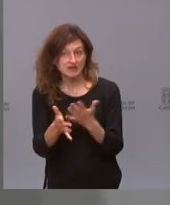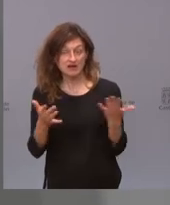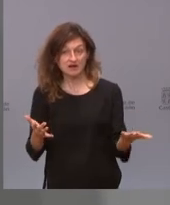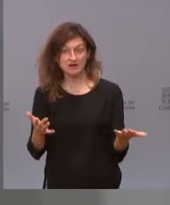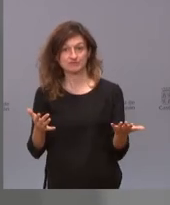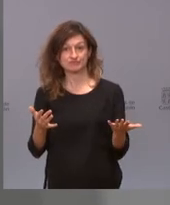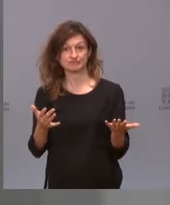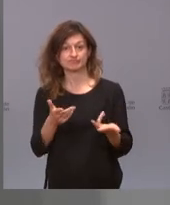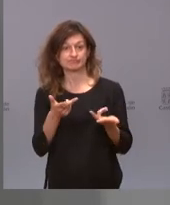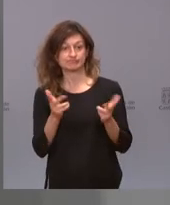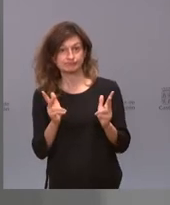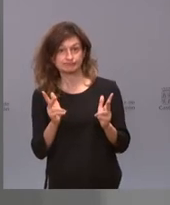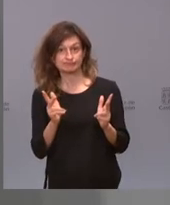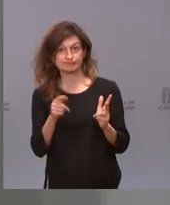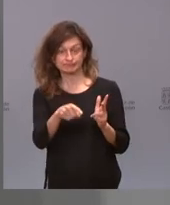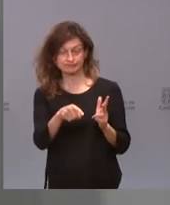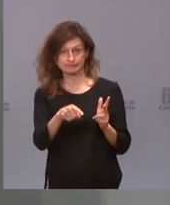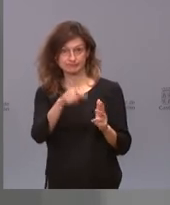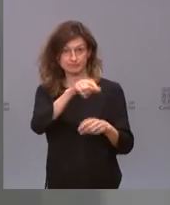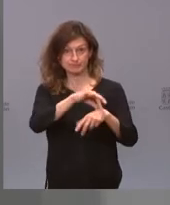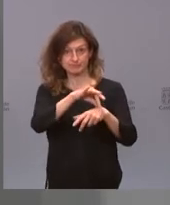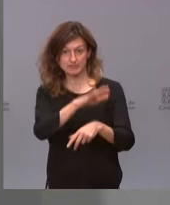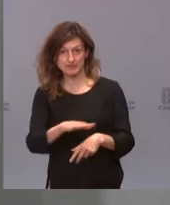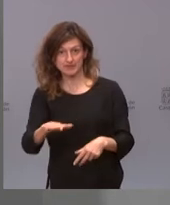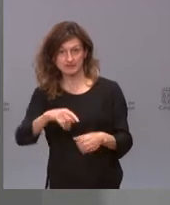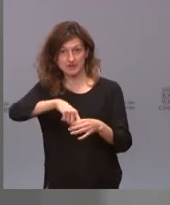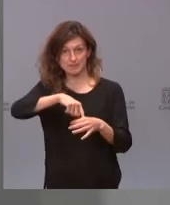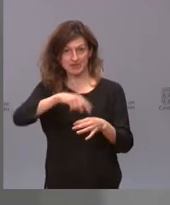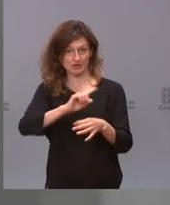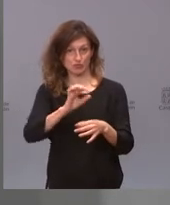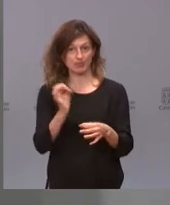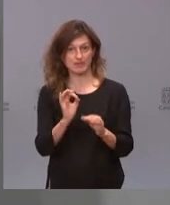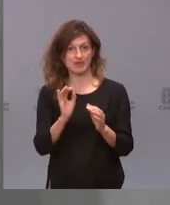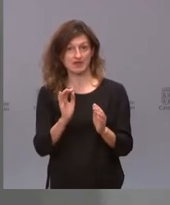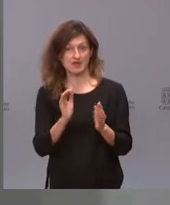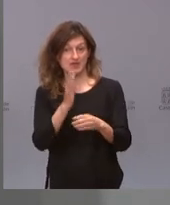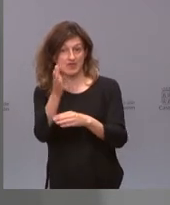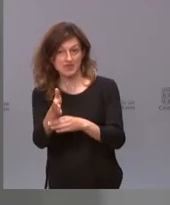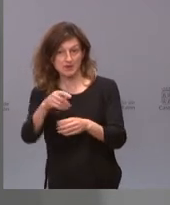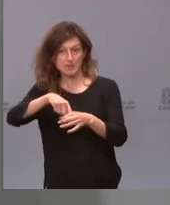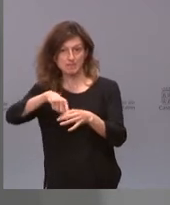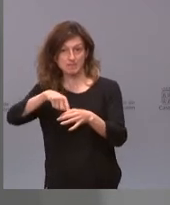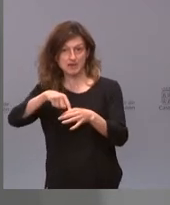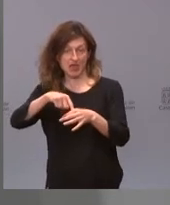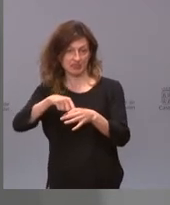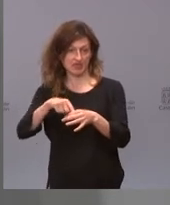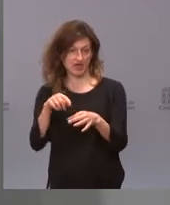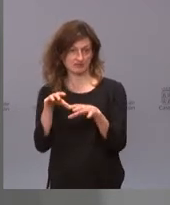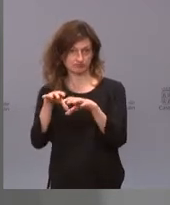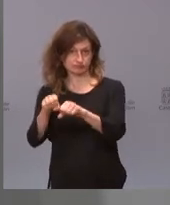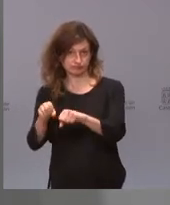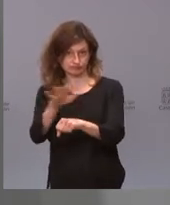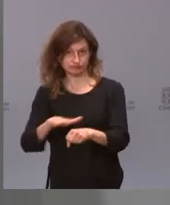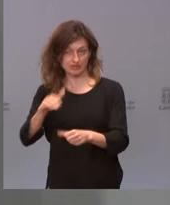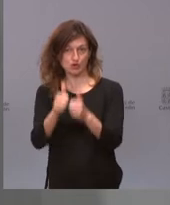permitir que se queden esos pediatras en sus plazas. Se tienen que incorporar a la plaza que ellos han ganado dentro de